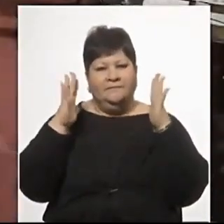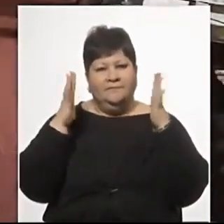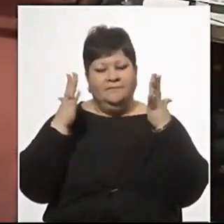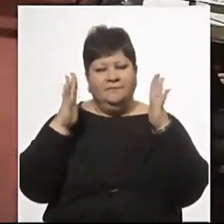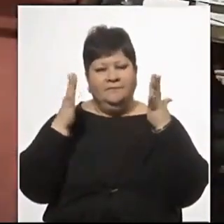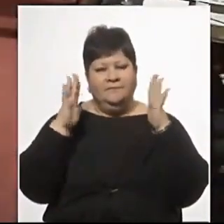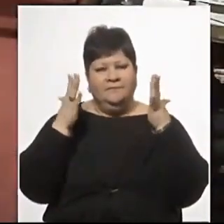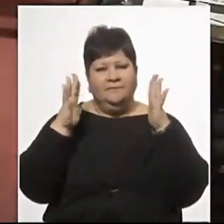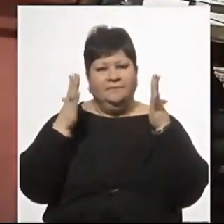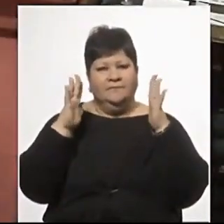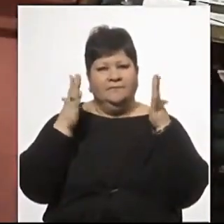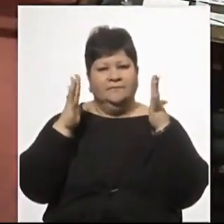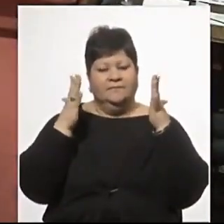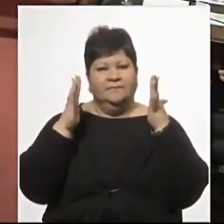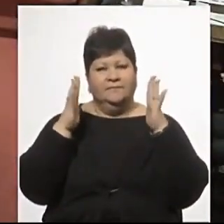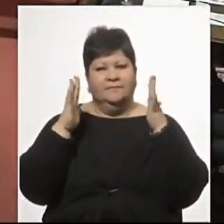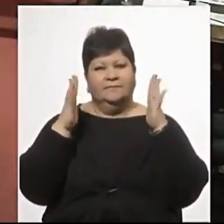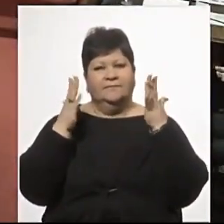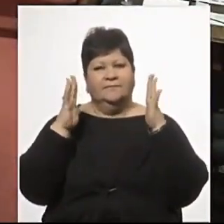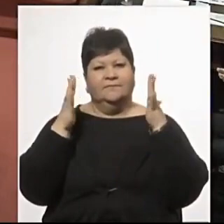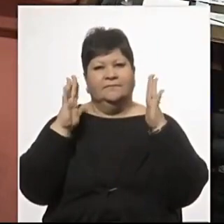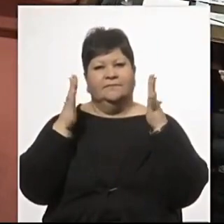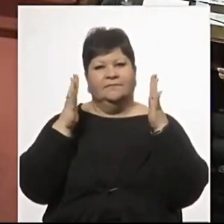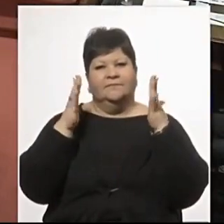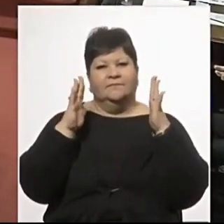aplausos aplausos